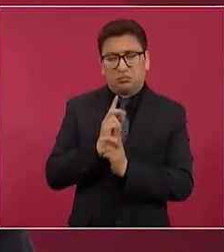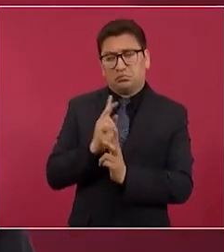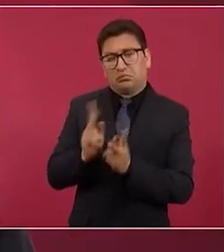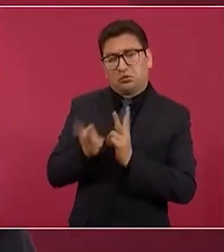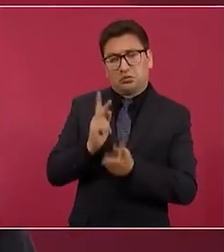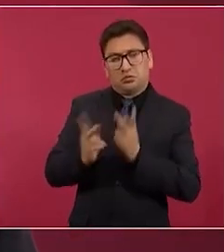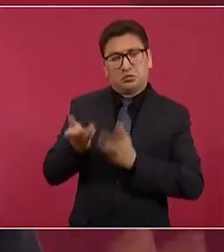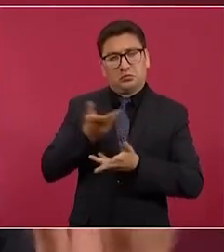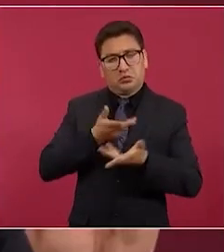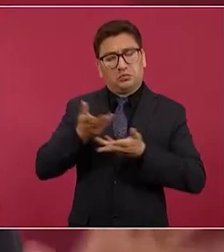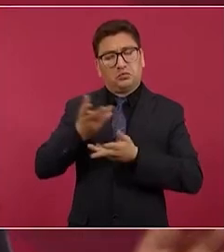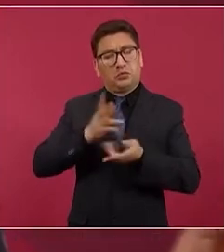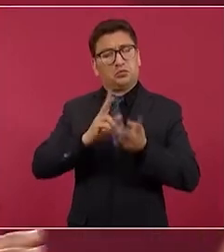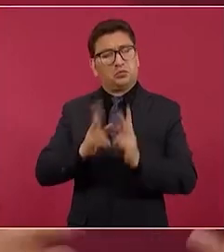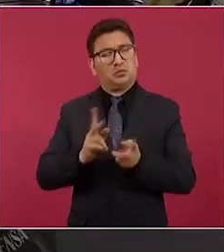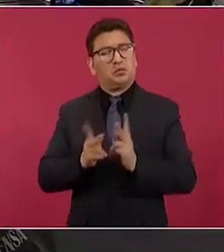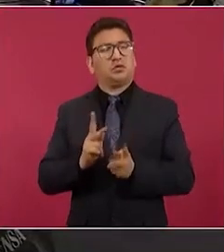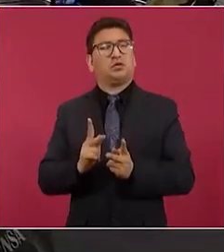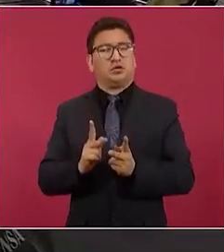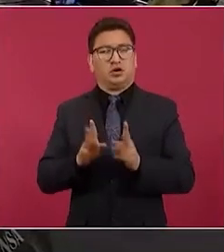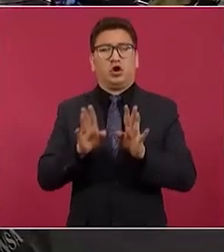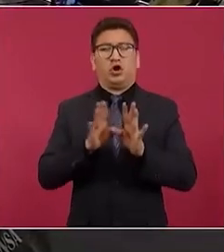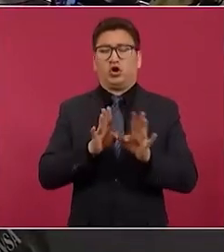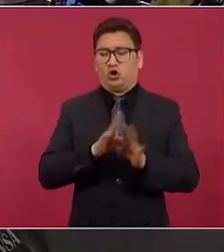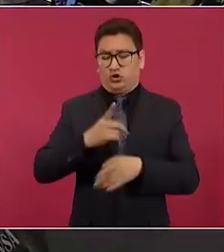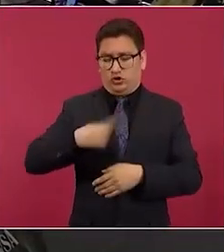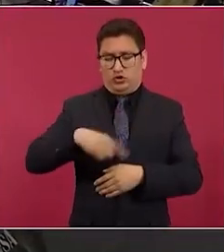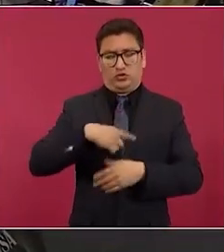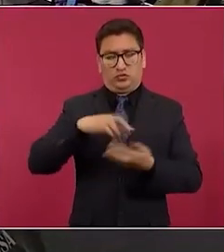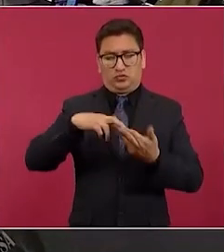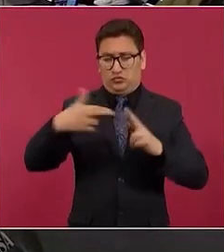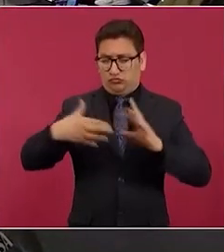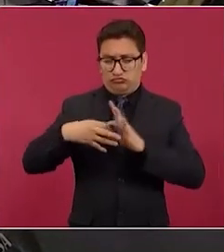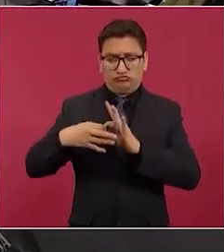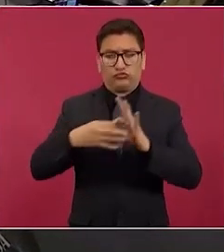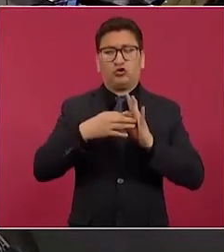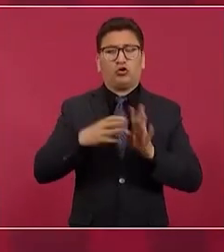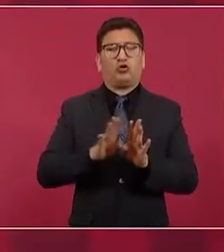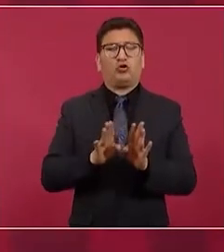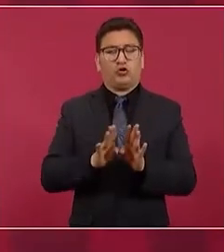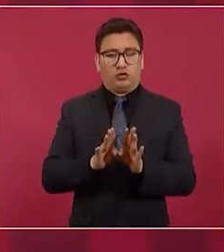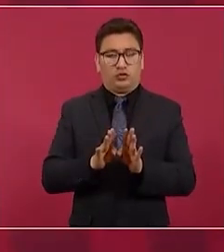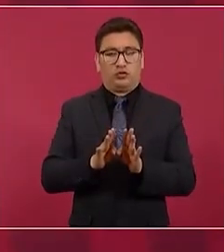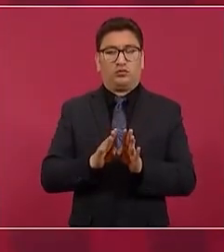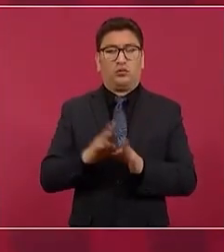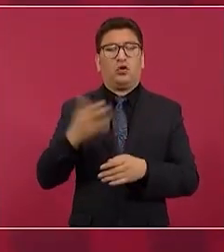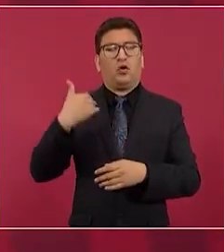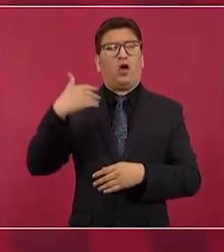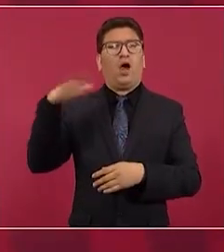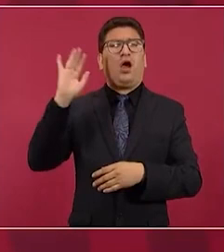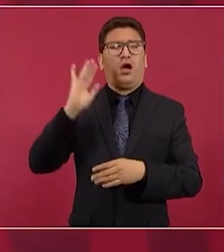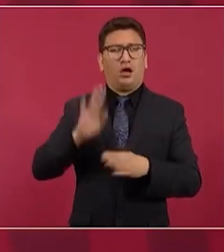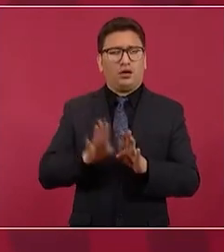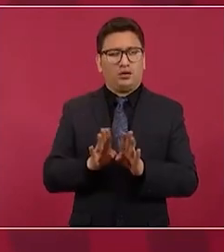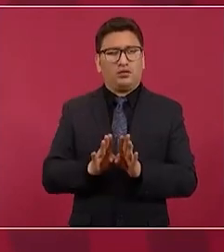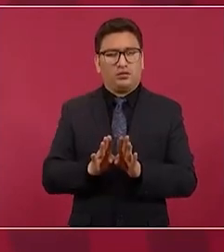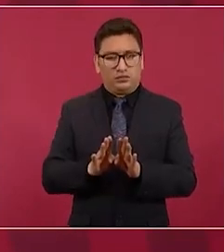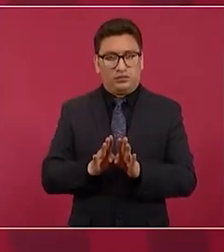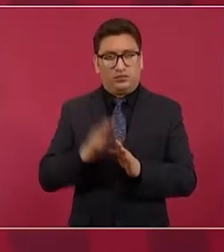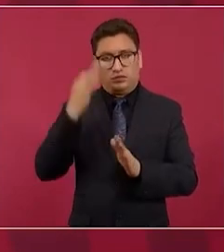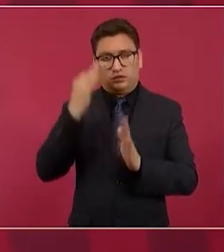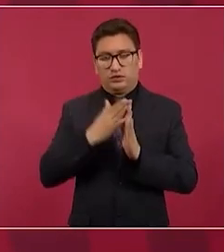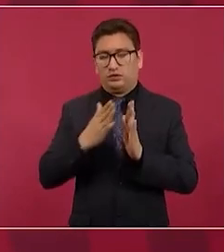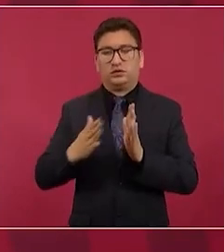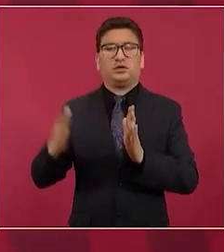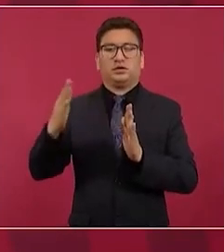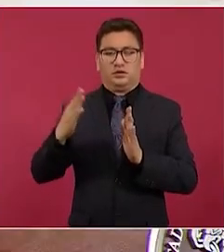sobre cómo ha sido nuestra relación o cómo fue la relación durante el periodo